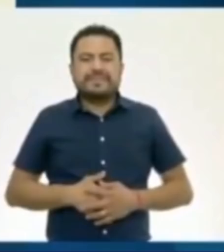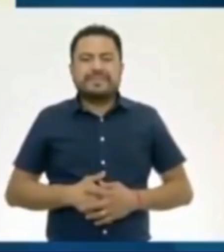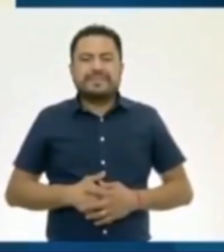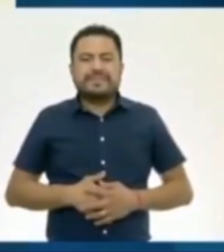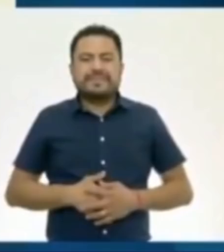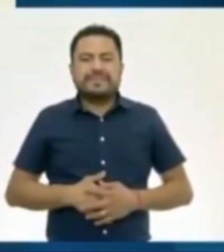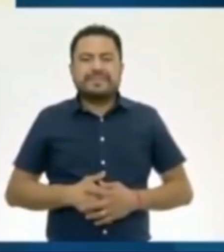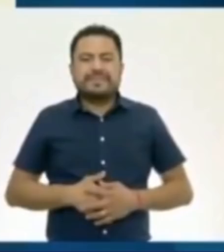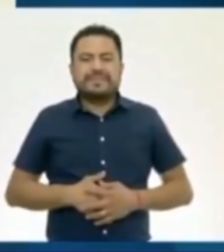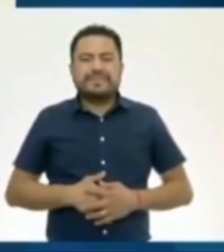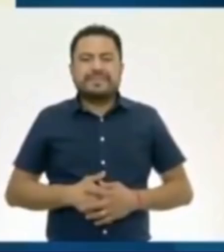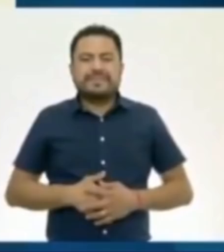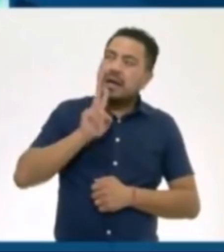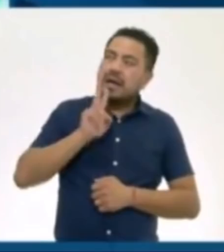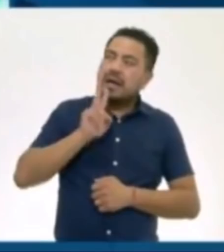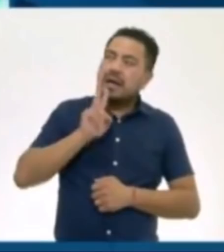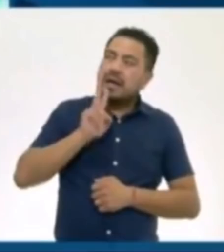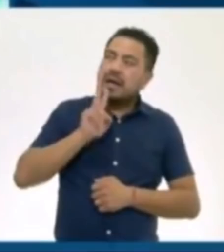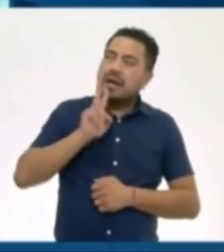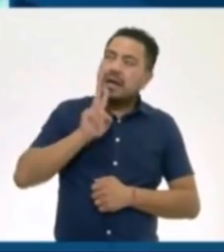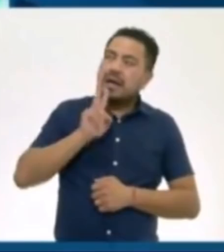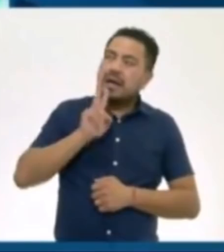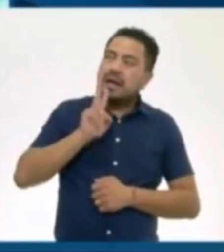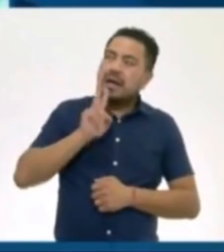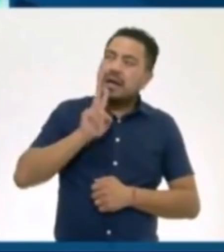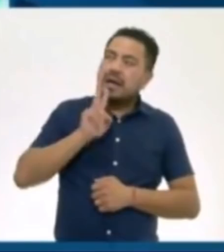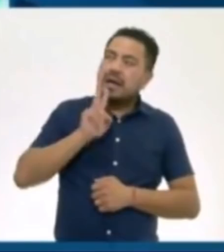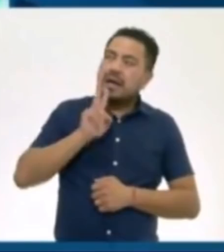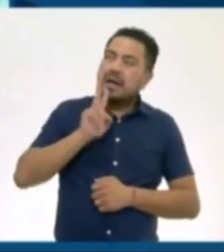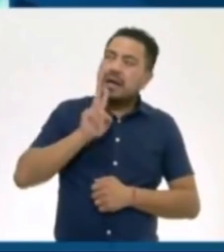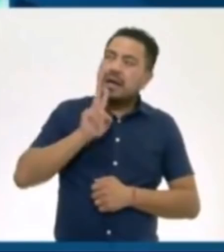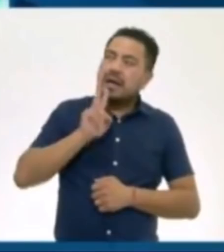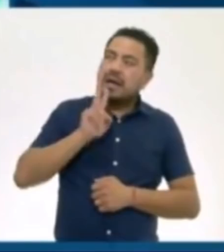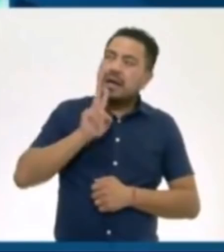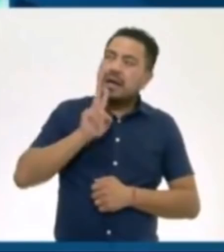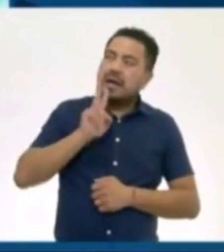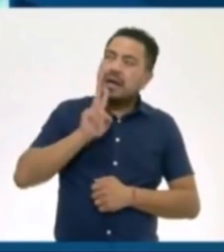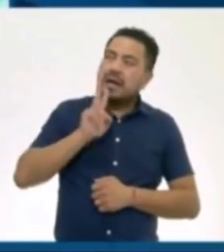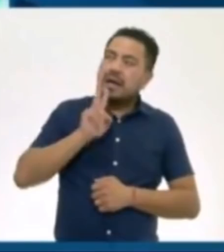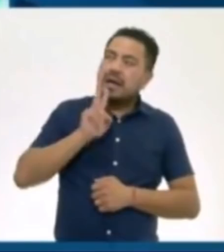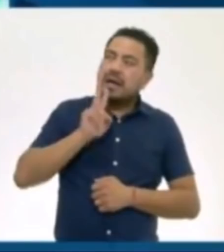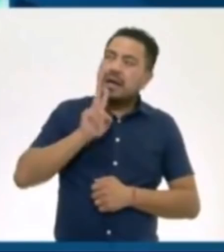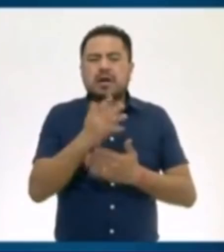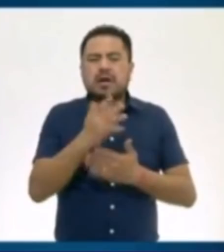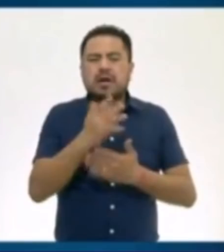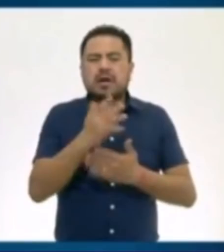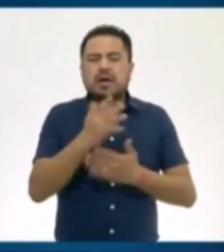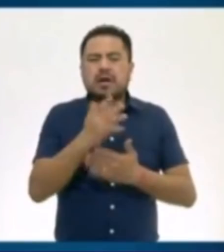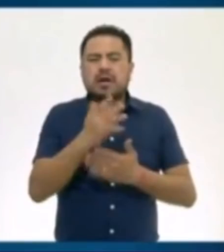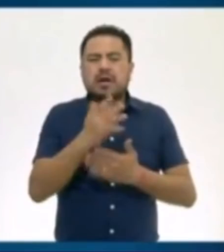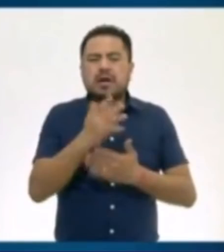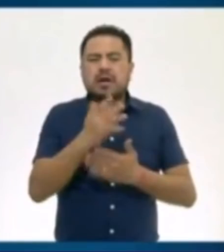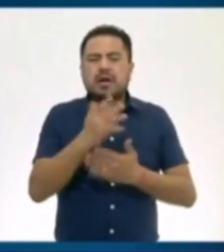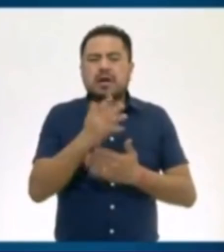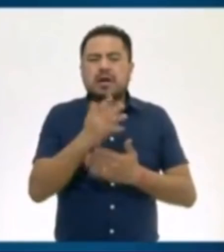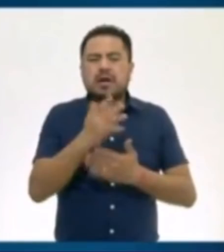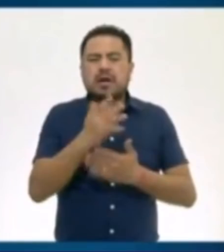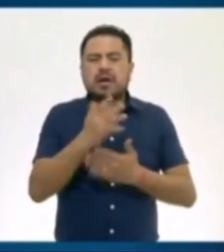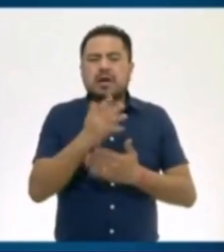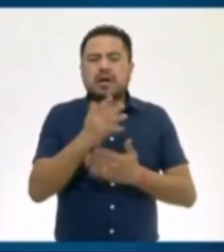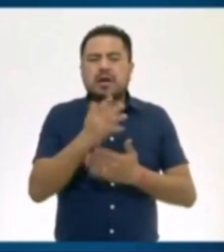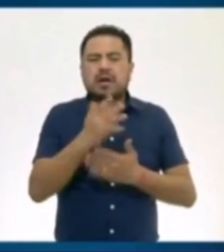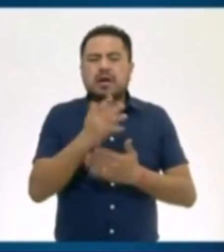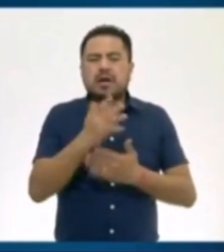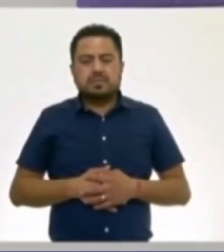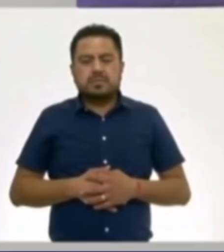Observamos en los zarapes tienen algunos ángulos, como ángulos agudos y obtusos. También podemos encontrar ángulos rectos. Vamos